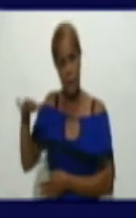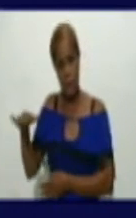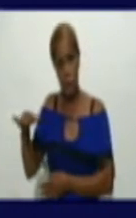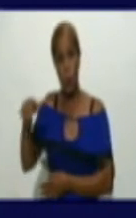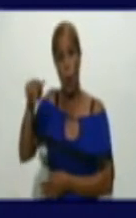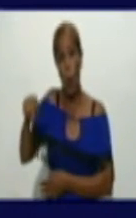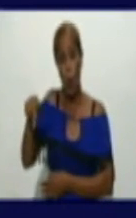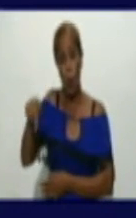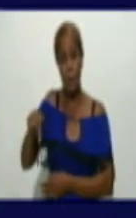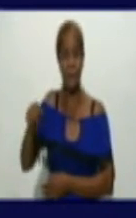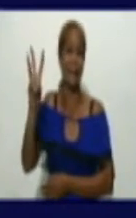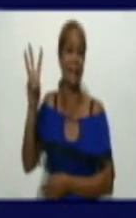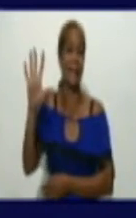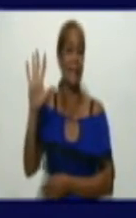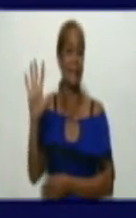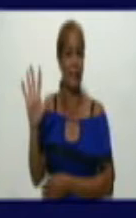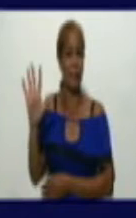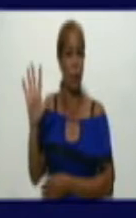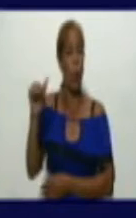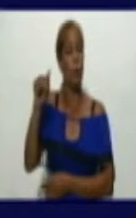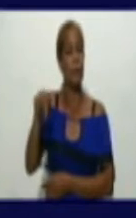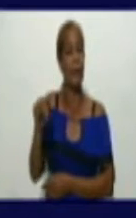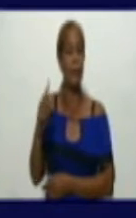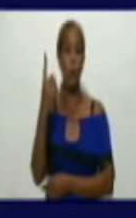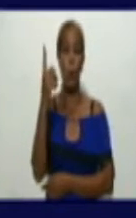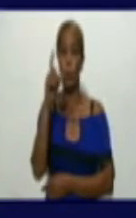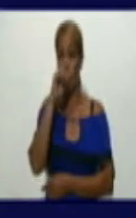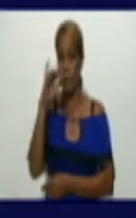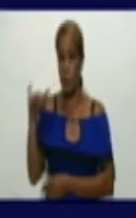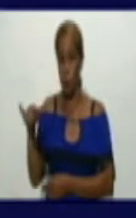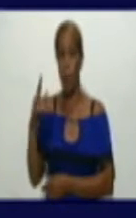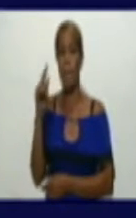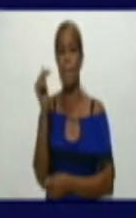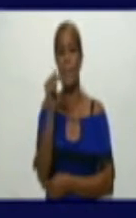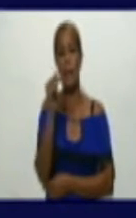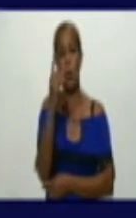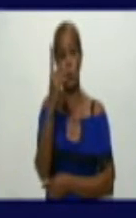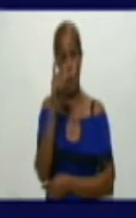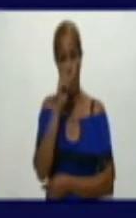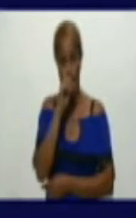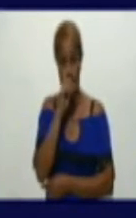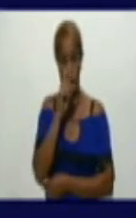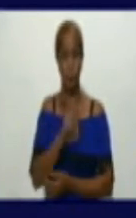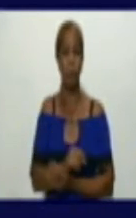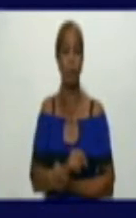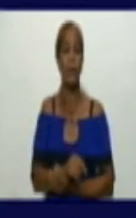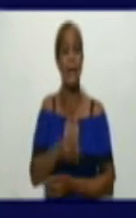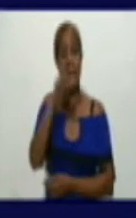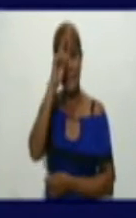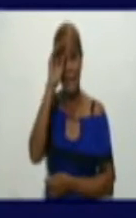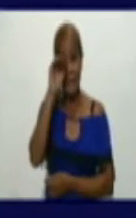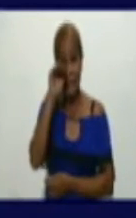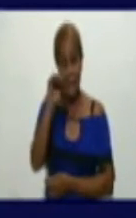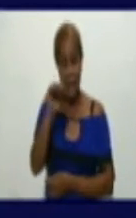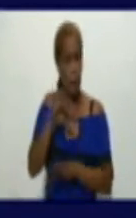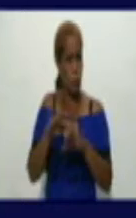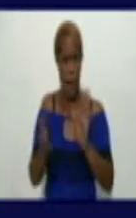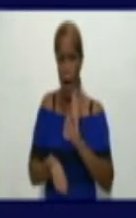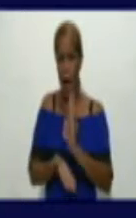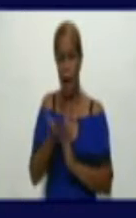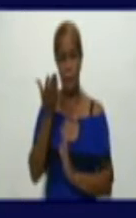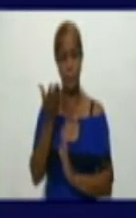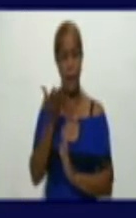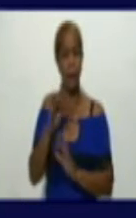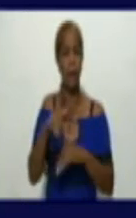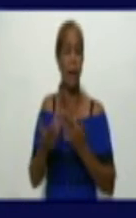35 casos y de ellos un niño menor de un año. se egresaron 216 pacientes para un balance